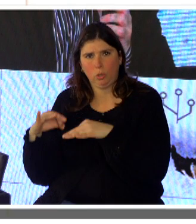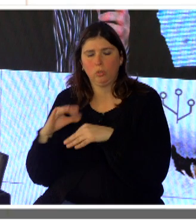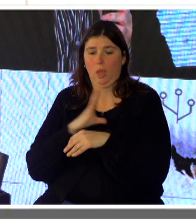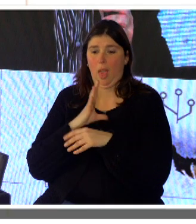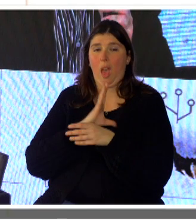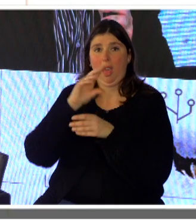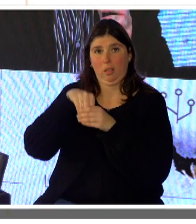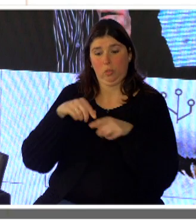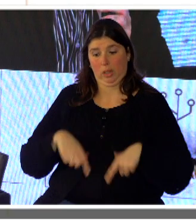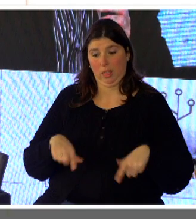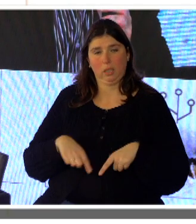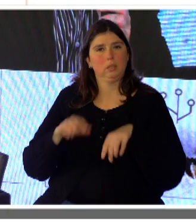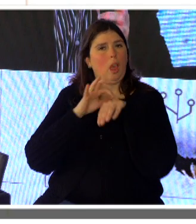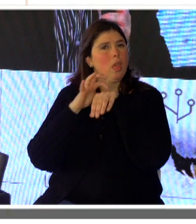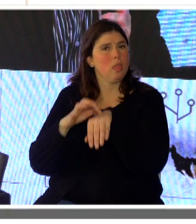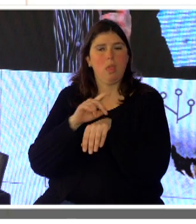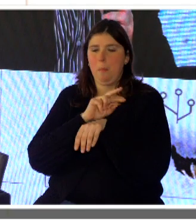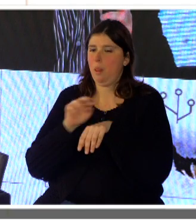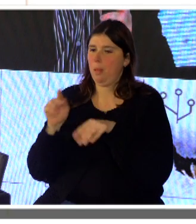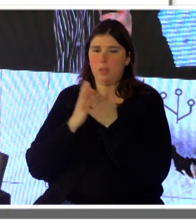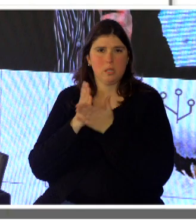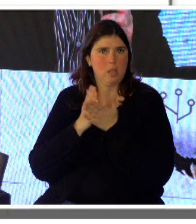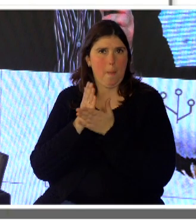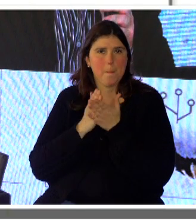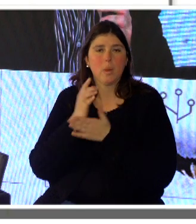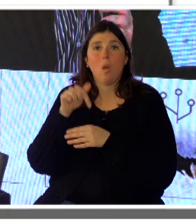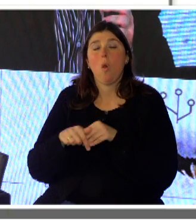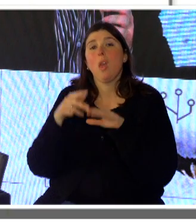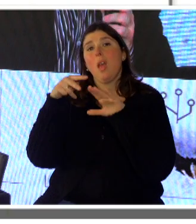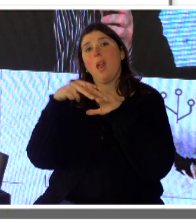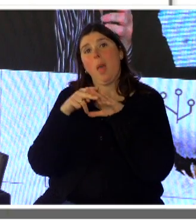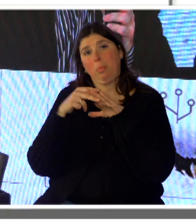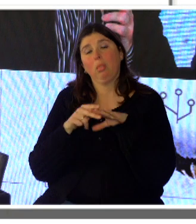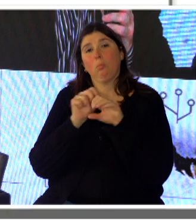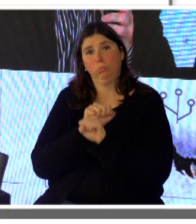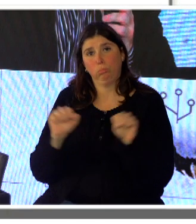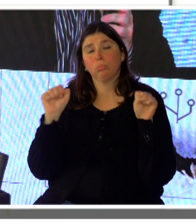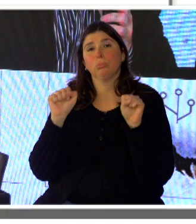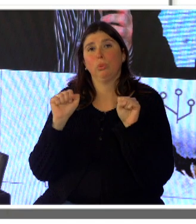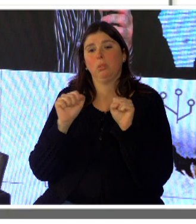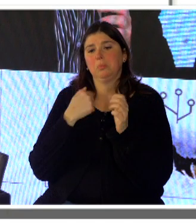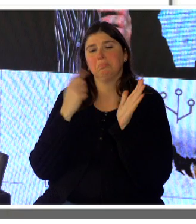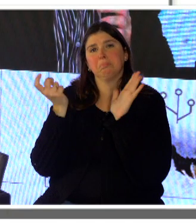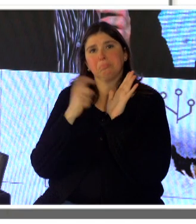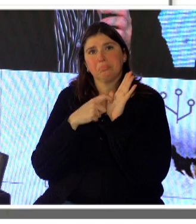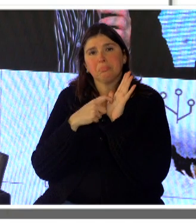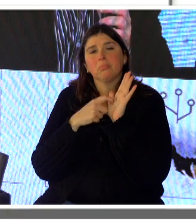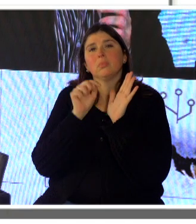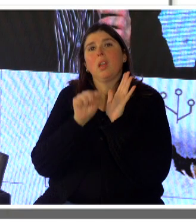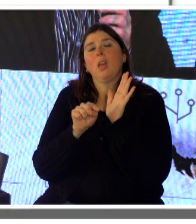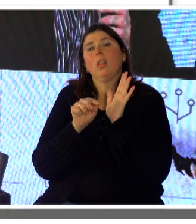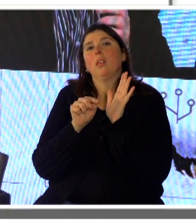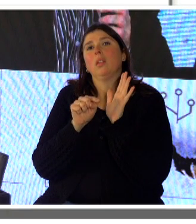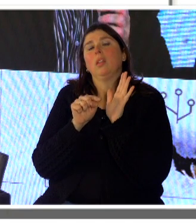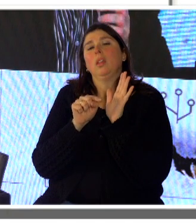intendencia y que son los que nos guían permanentemente. Y hoy tenemos herramientas que, por ejemplo, nos puede... Uno simplemente cliqueamos en un cierto instrumento